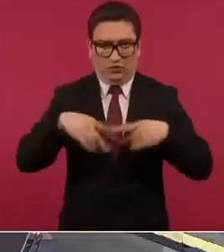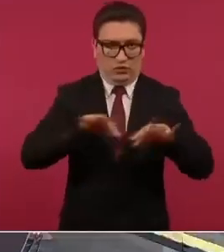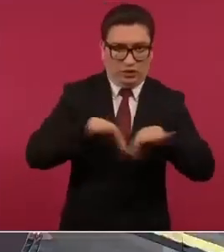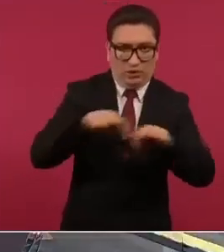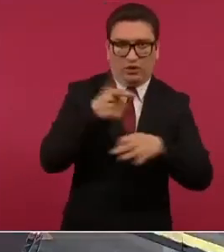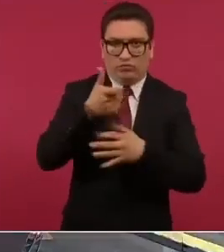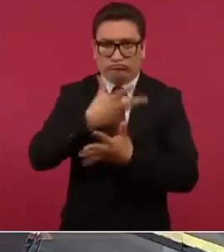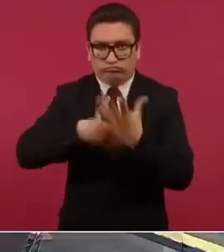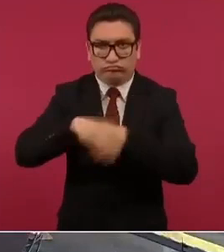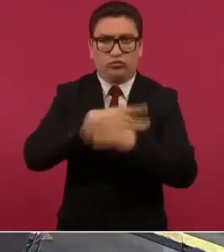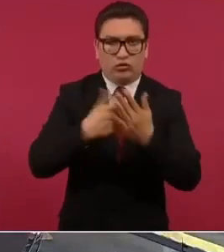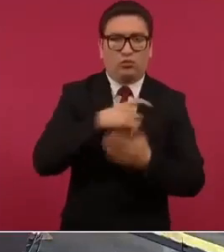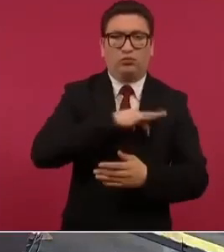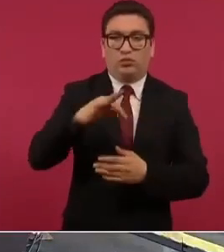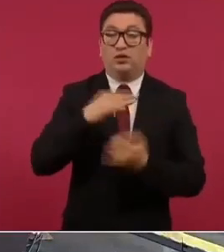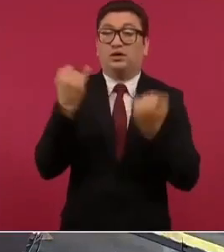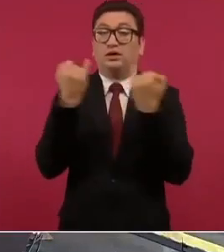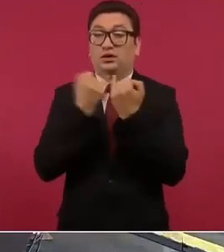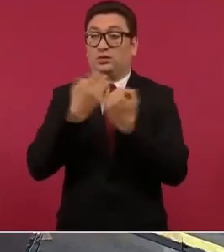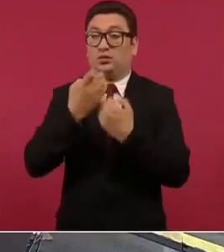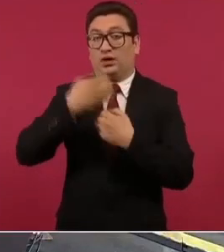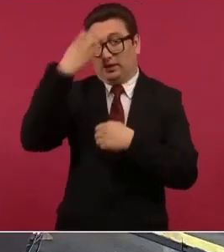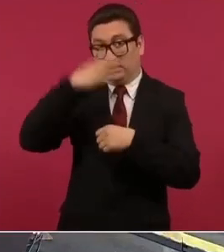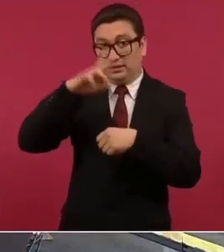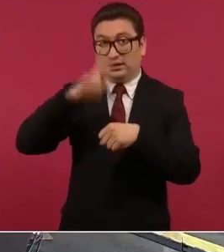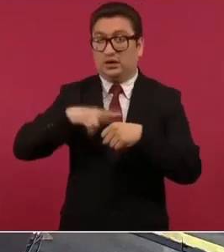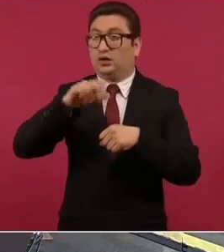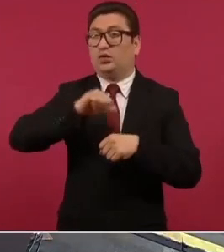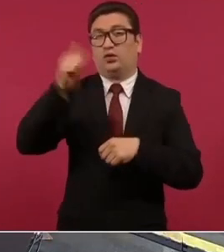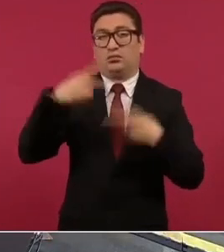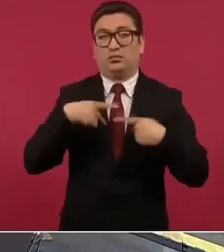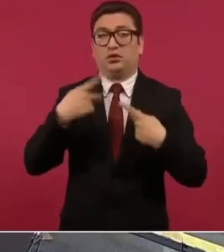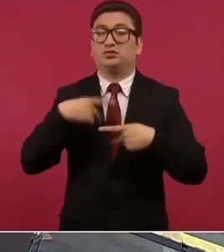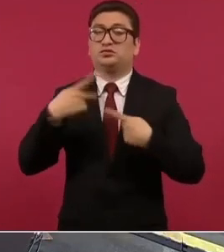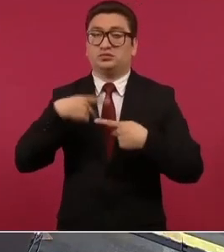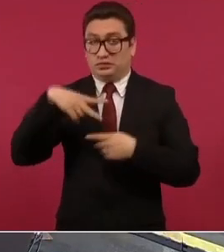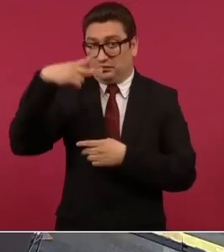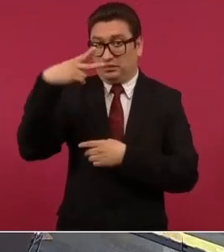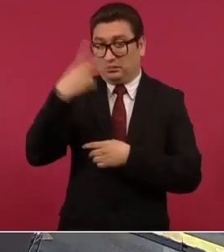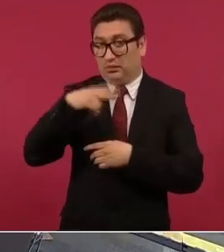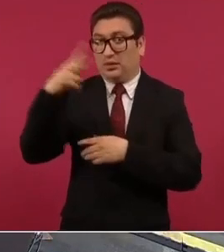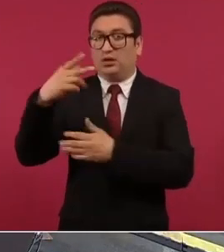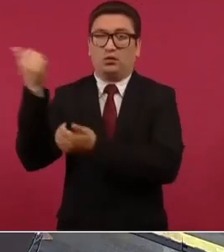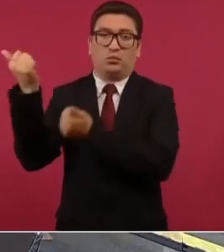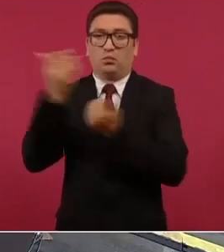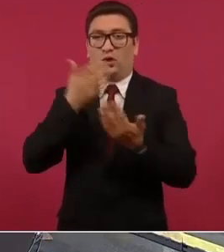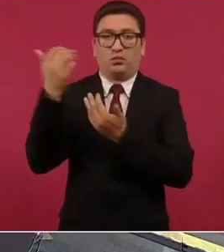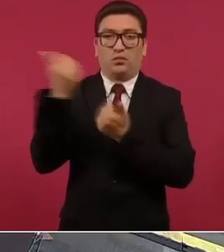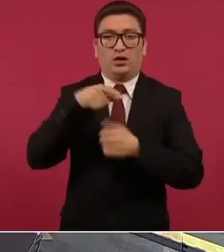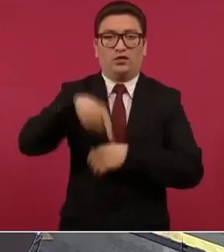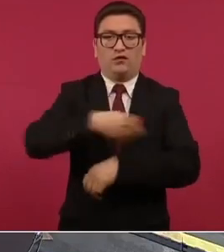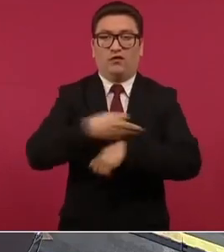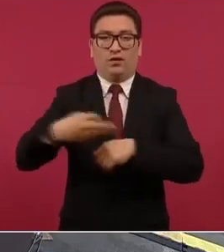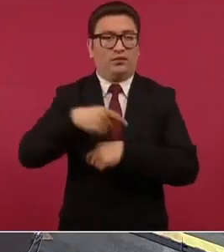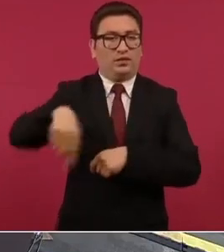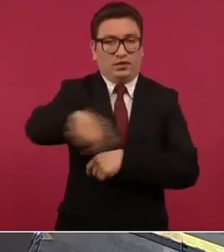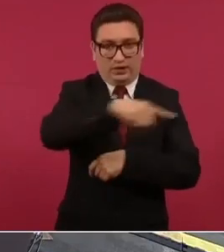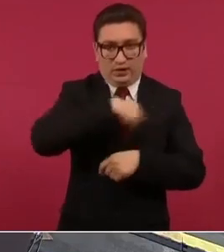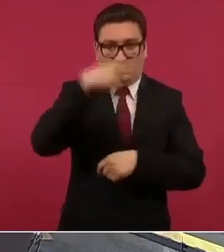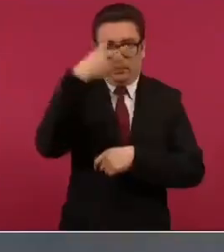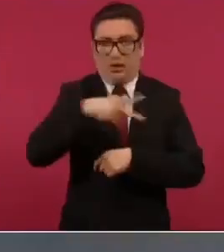aumento en las remesas enviadas desde el exterior por nuestros queridos paisanos a sus familiares un aplauso